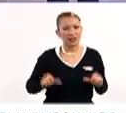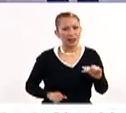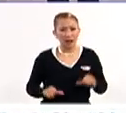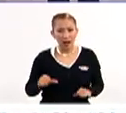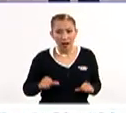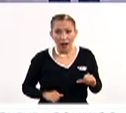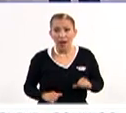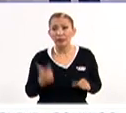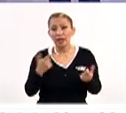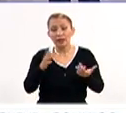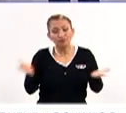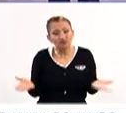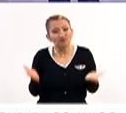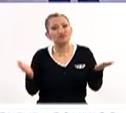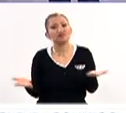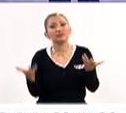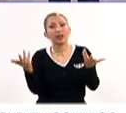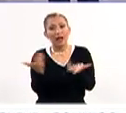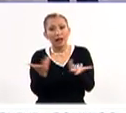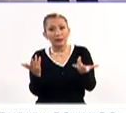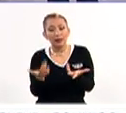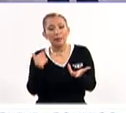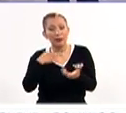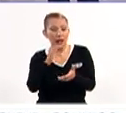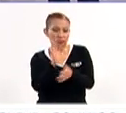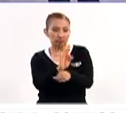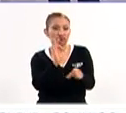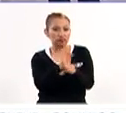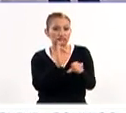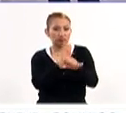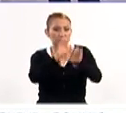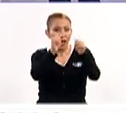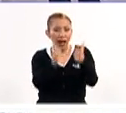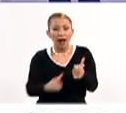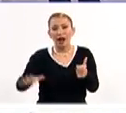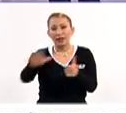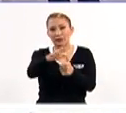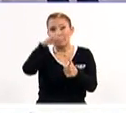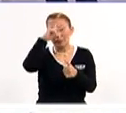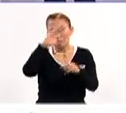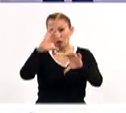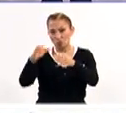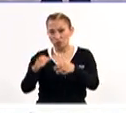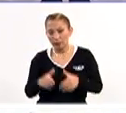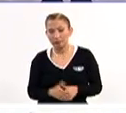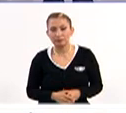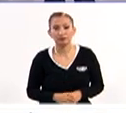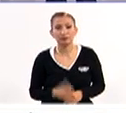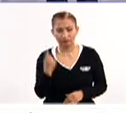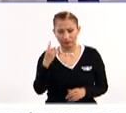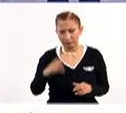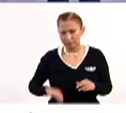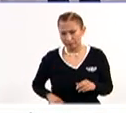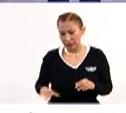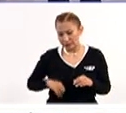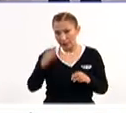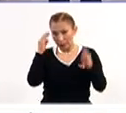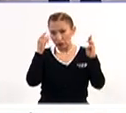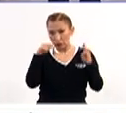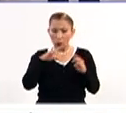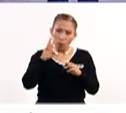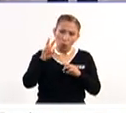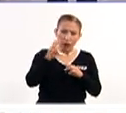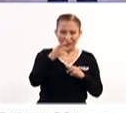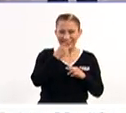promociones que se hacen en pro del arte popular mexicano. Una cosa interesante también de este museo,